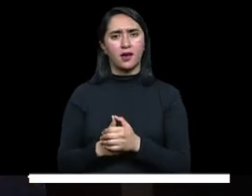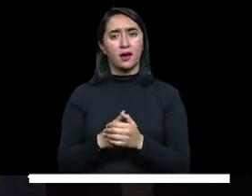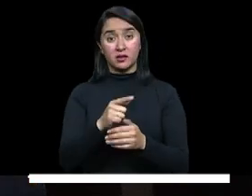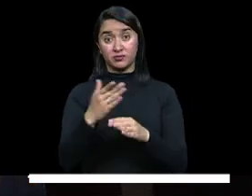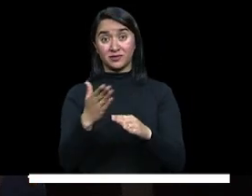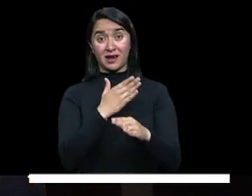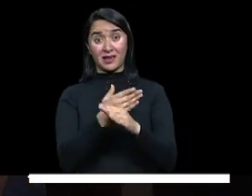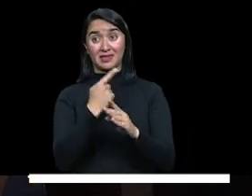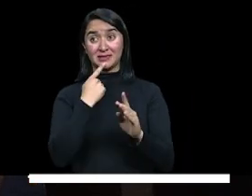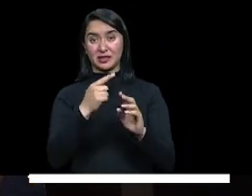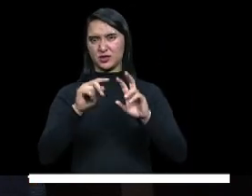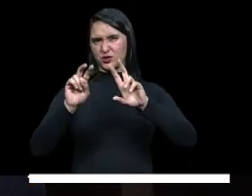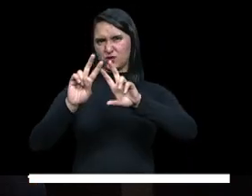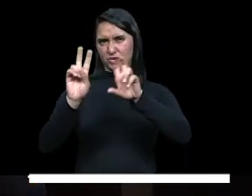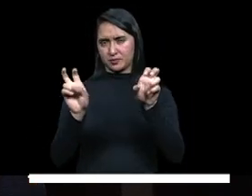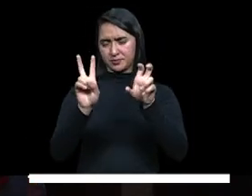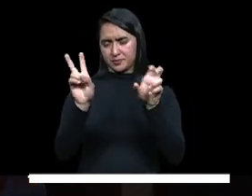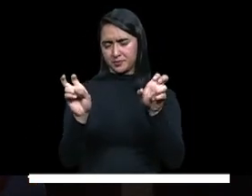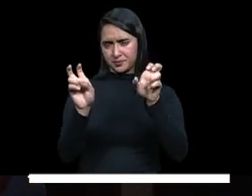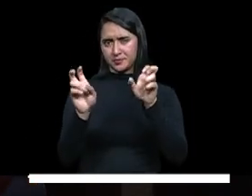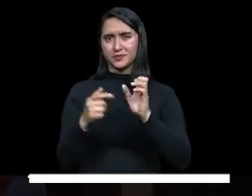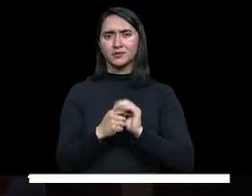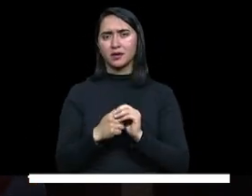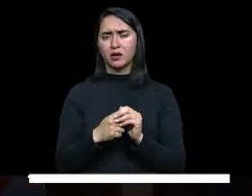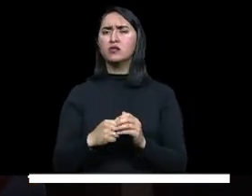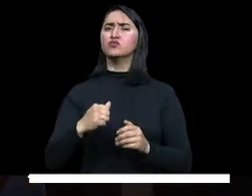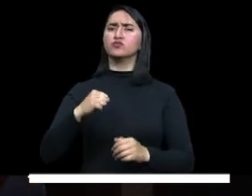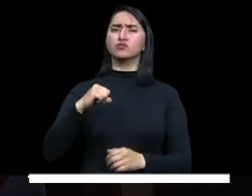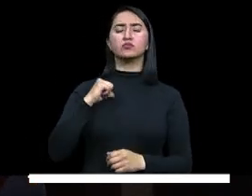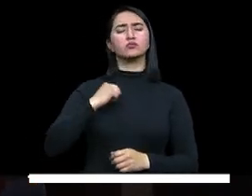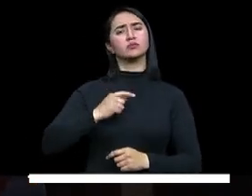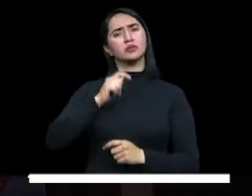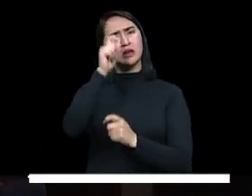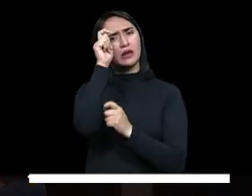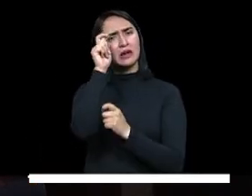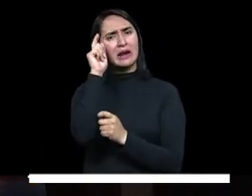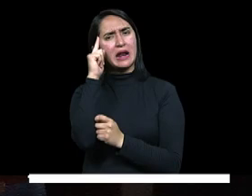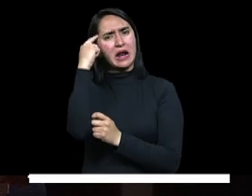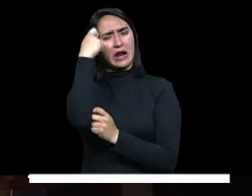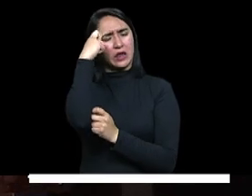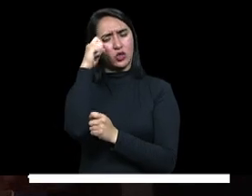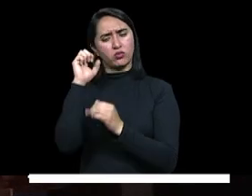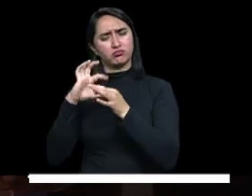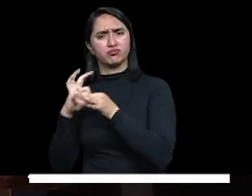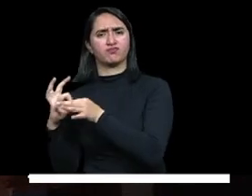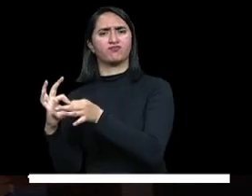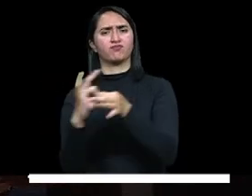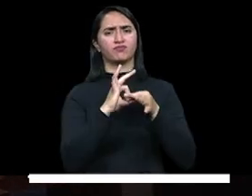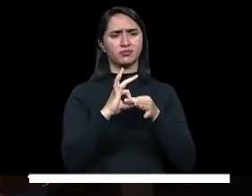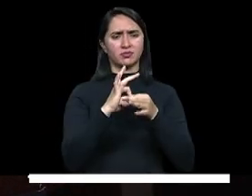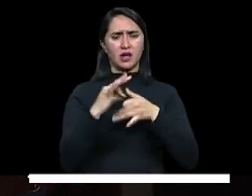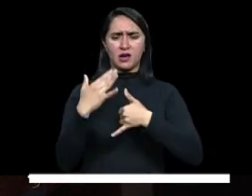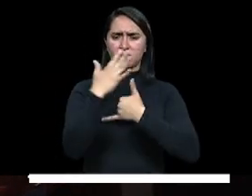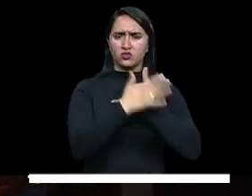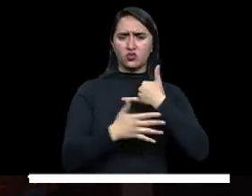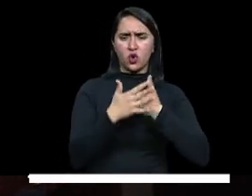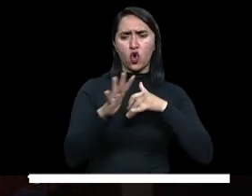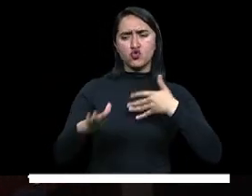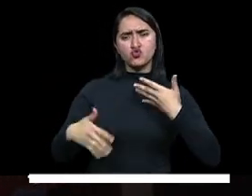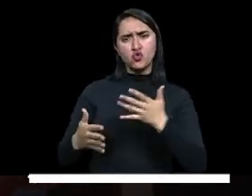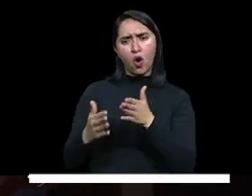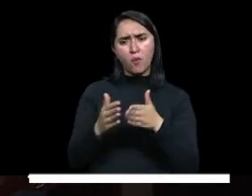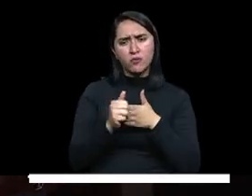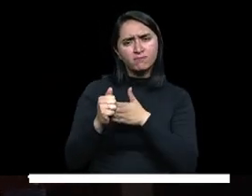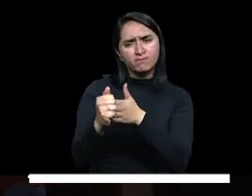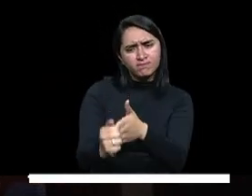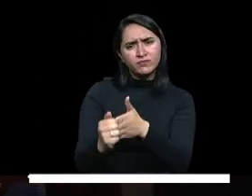mencionó, abro comillas, en ese momento. Tenemos un gran reto que nos une como región y trazar una hoja de ruta que nos permita